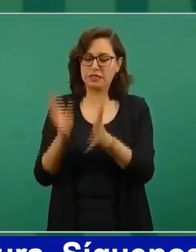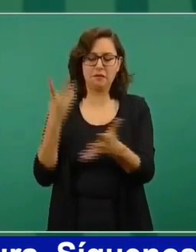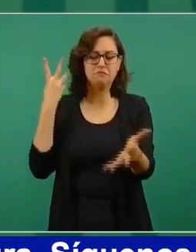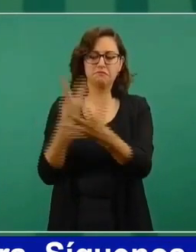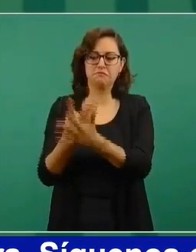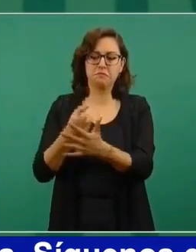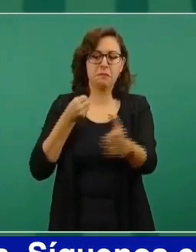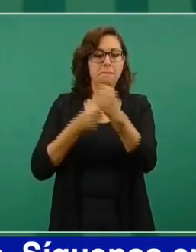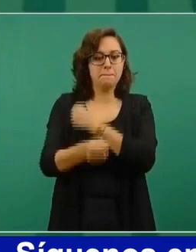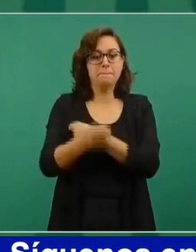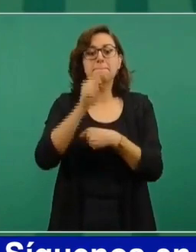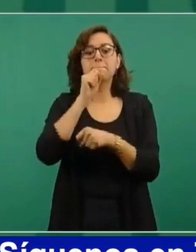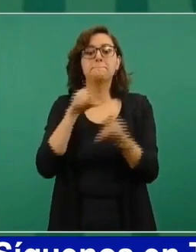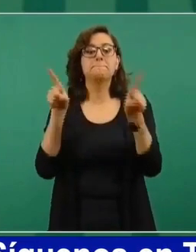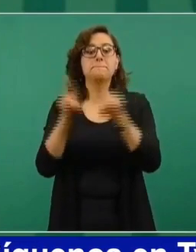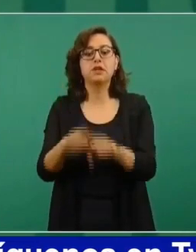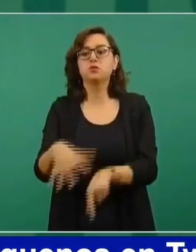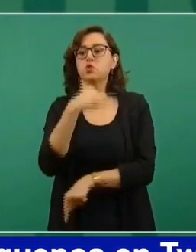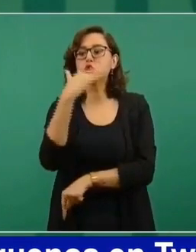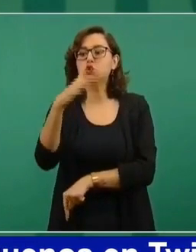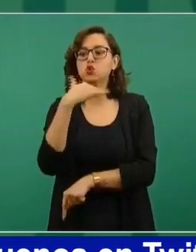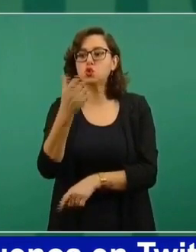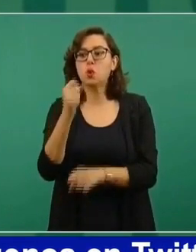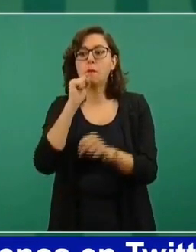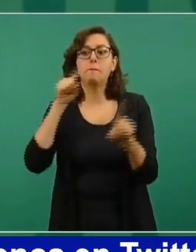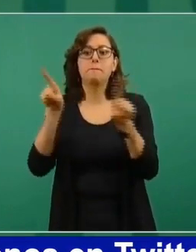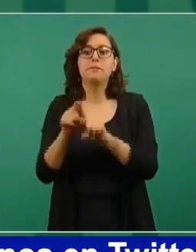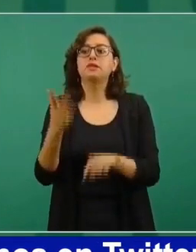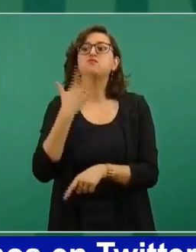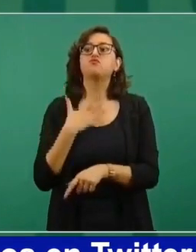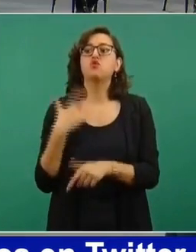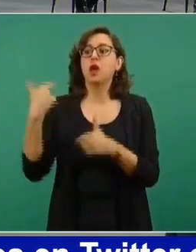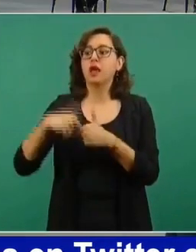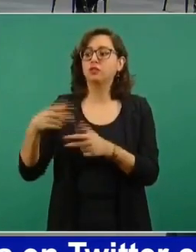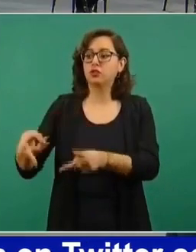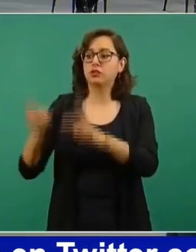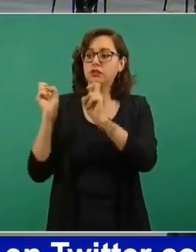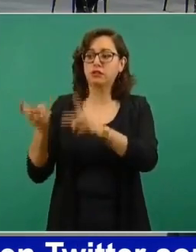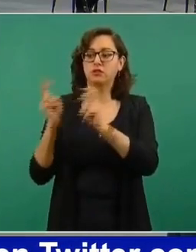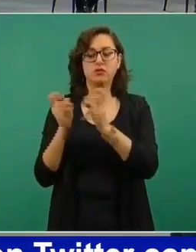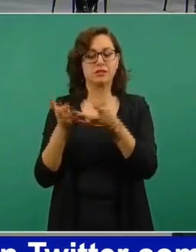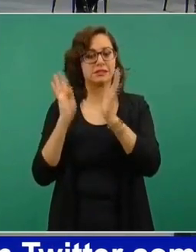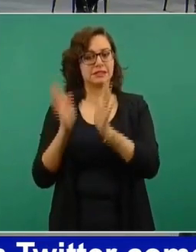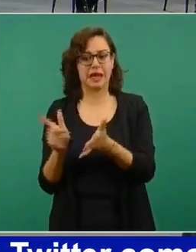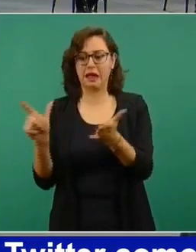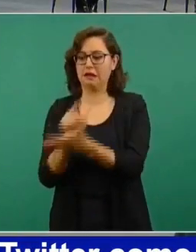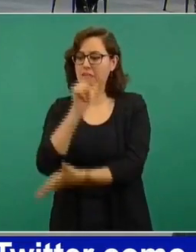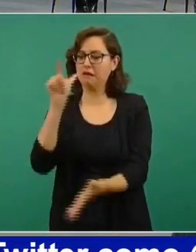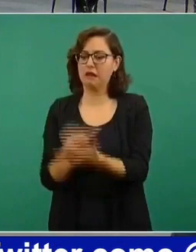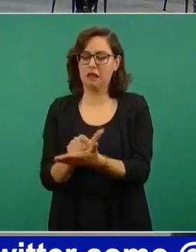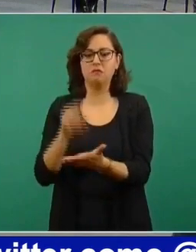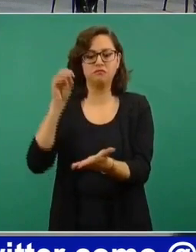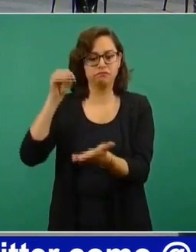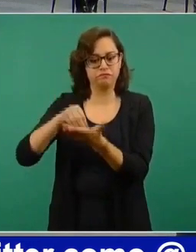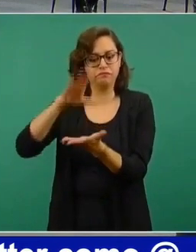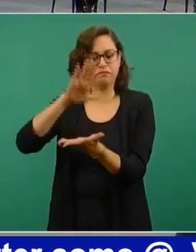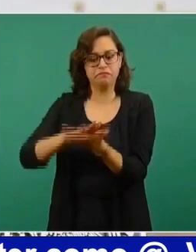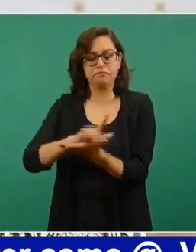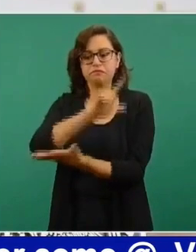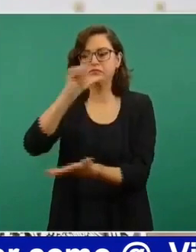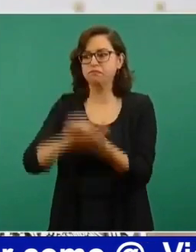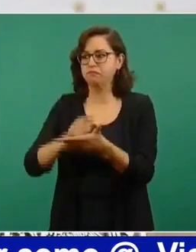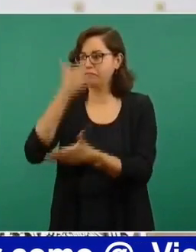delitos graves. Entonces, sea quien sea, un